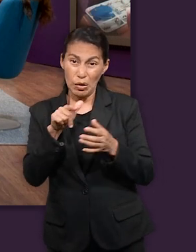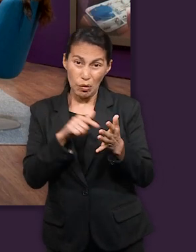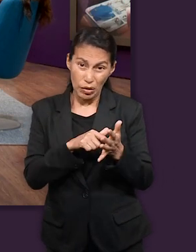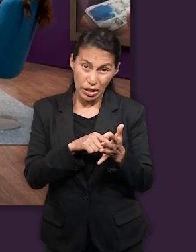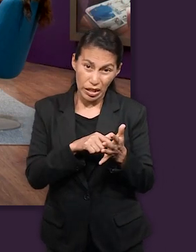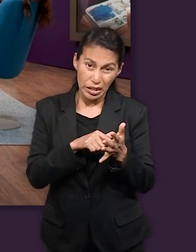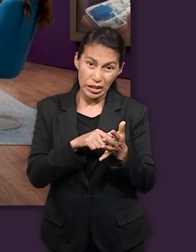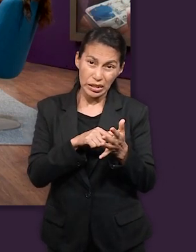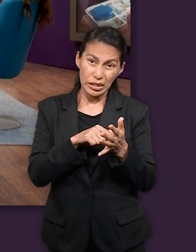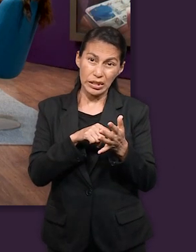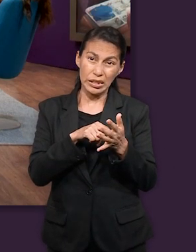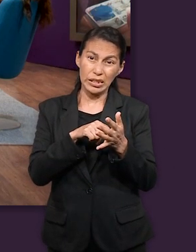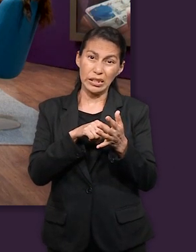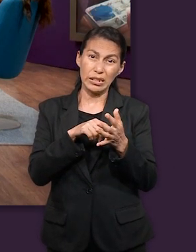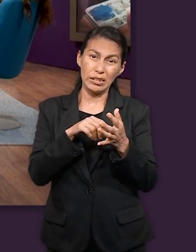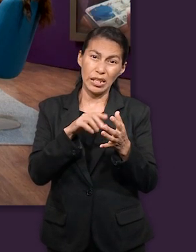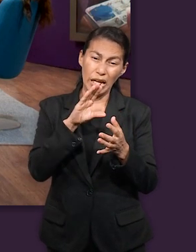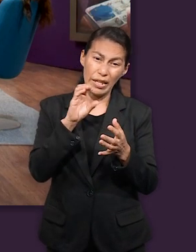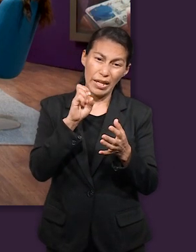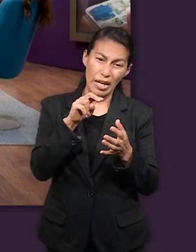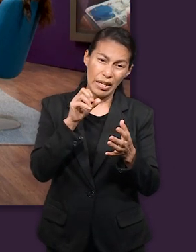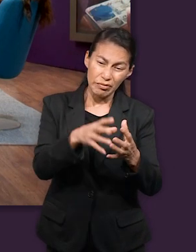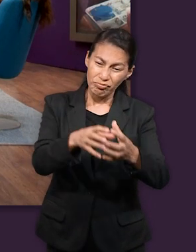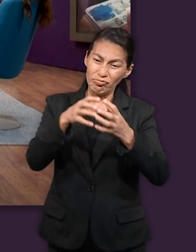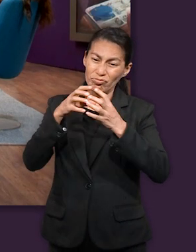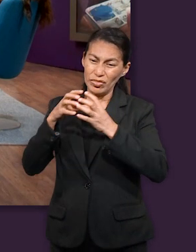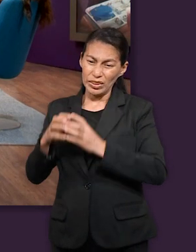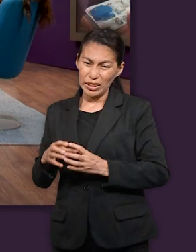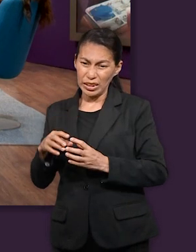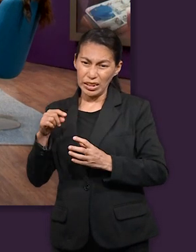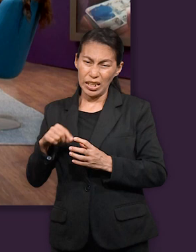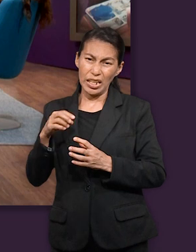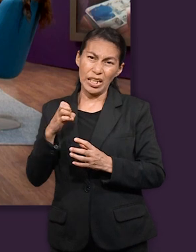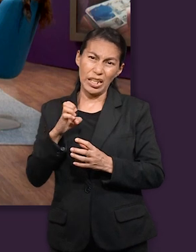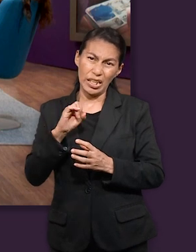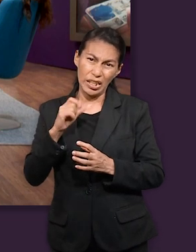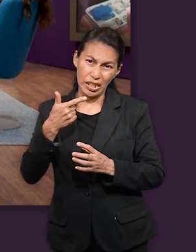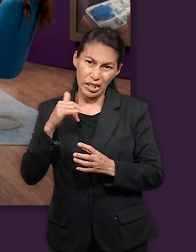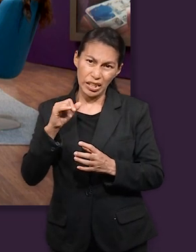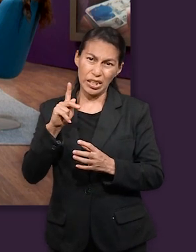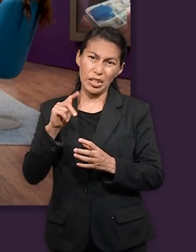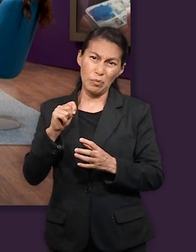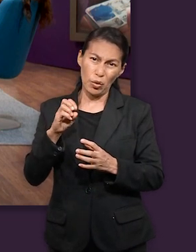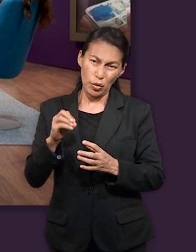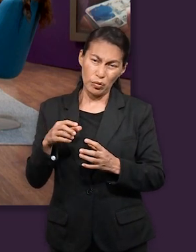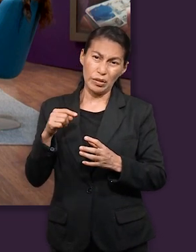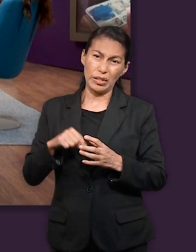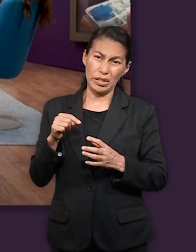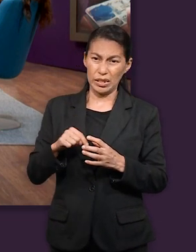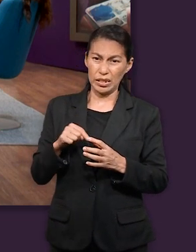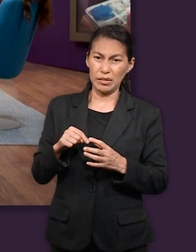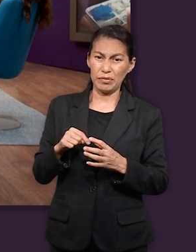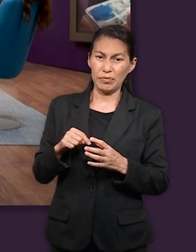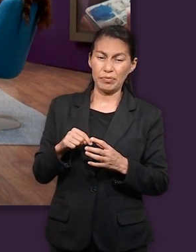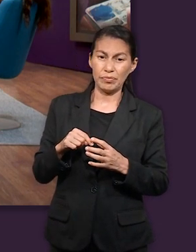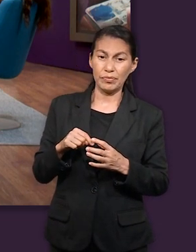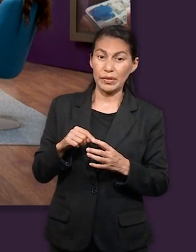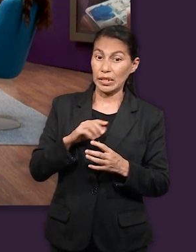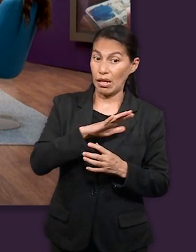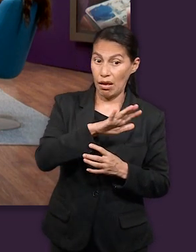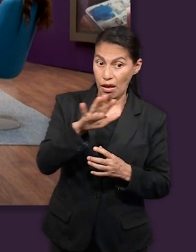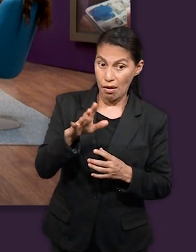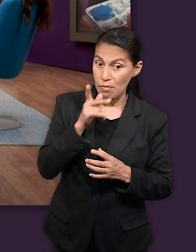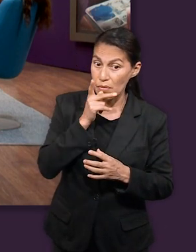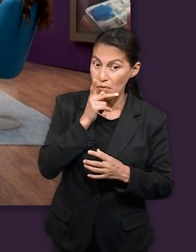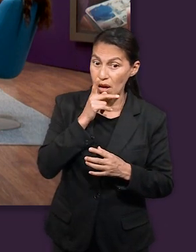y se fue a Egipto un lugar donde ya no era el hijo consentido sino donde era un esclavo y a pesar de no estar